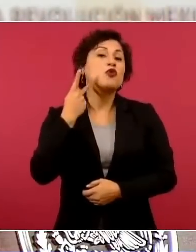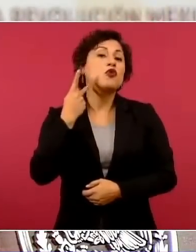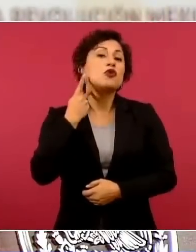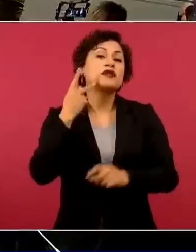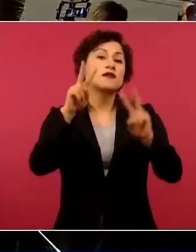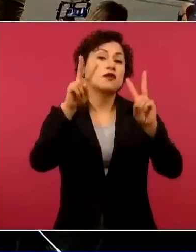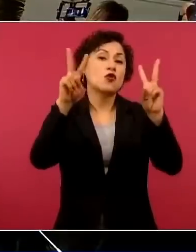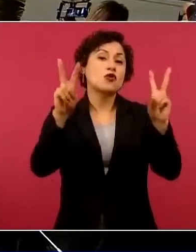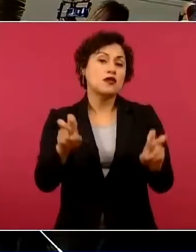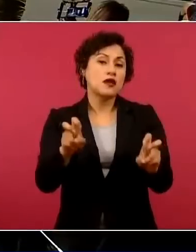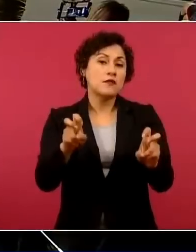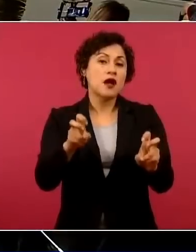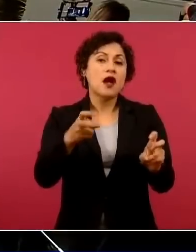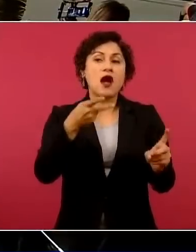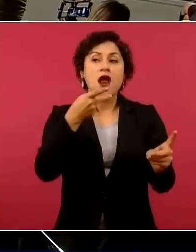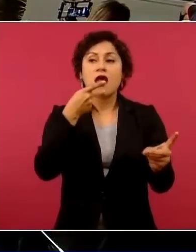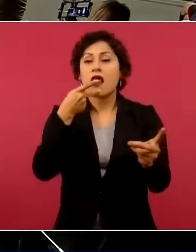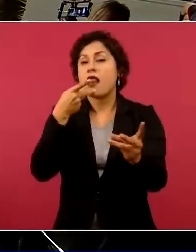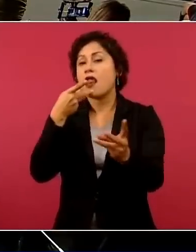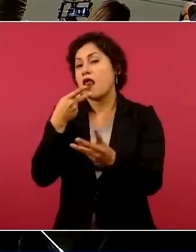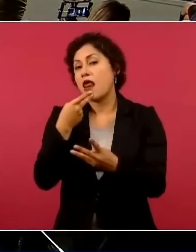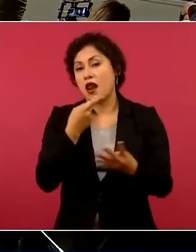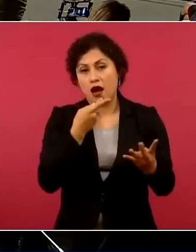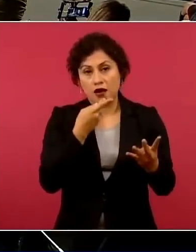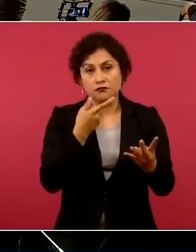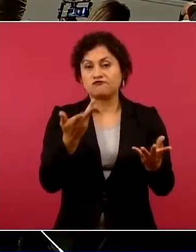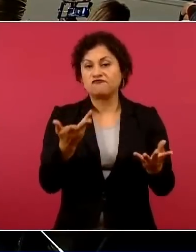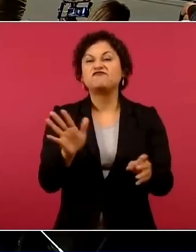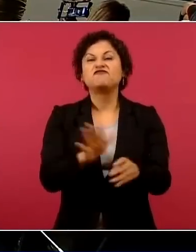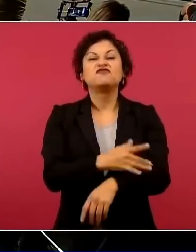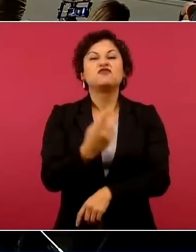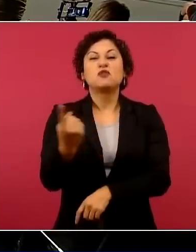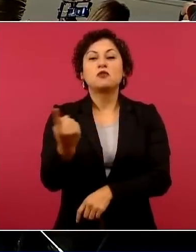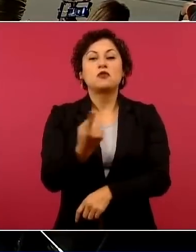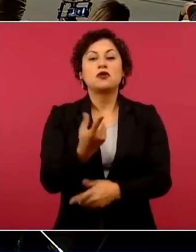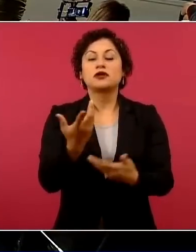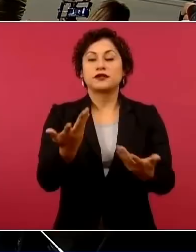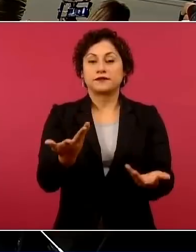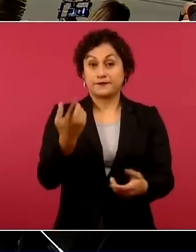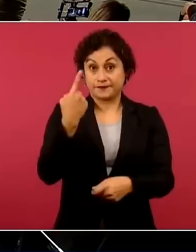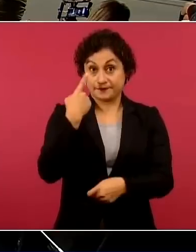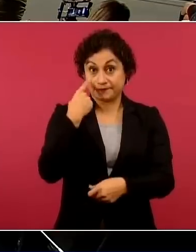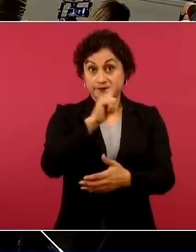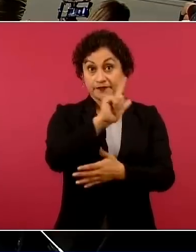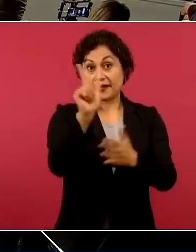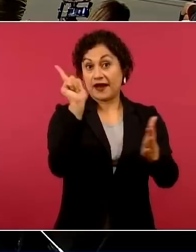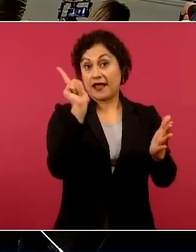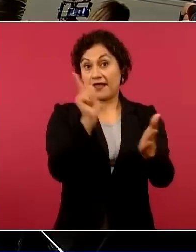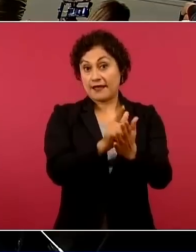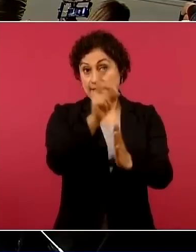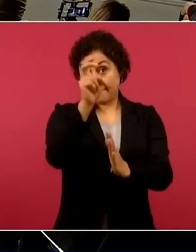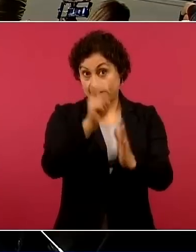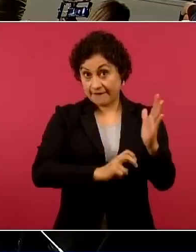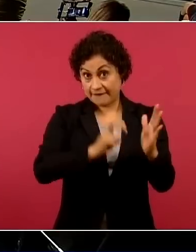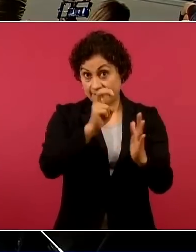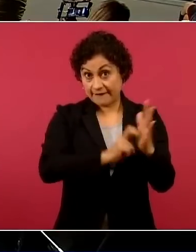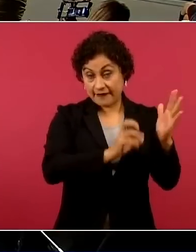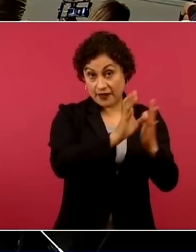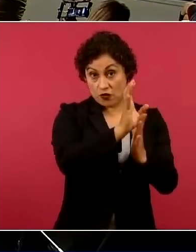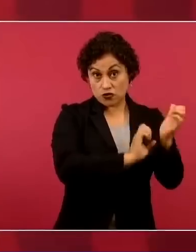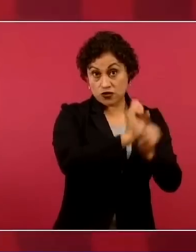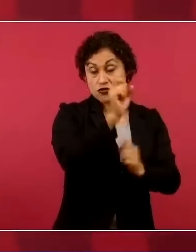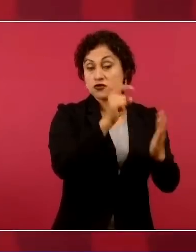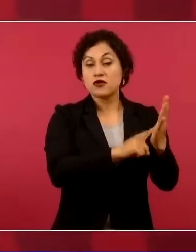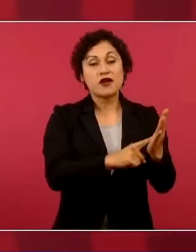como no hay reforma constitucional,